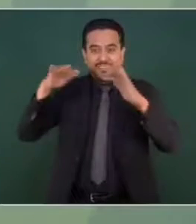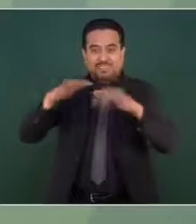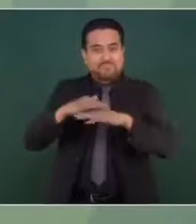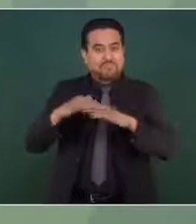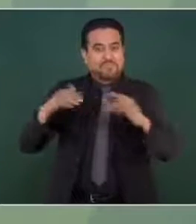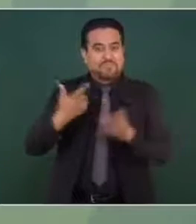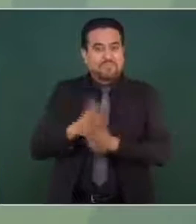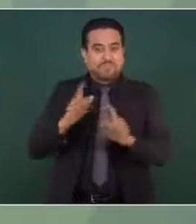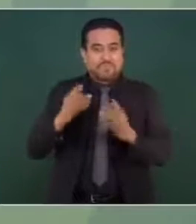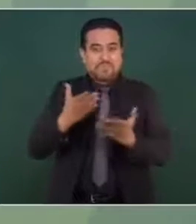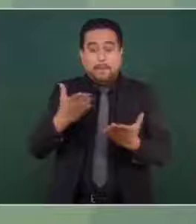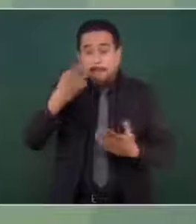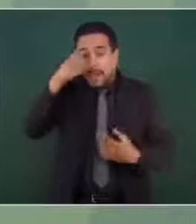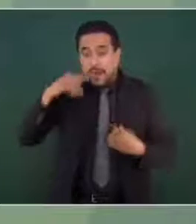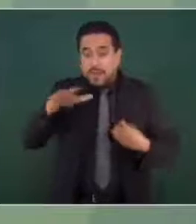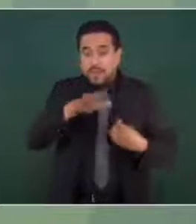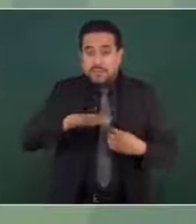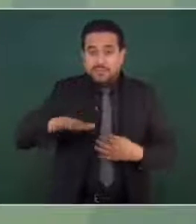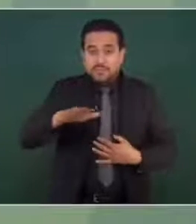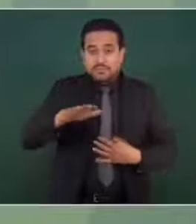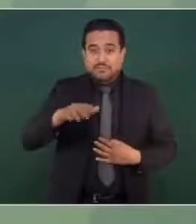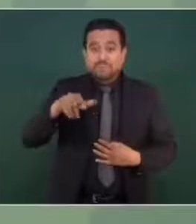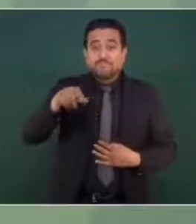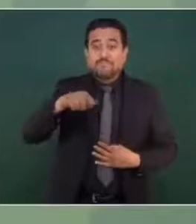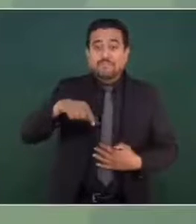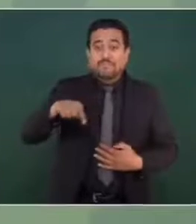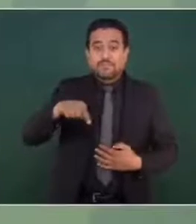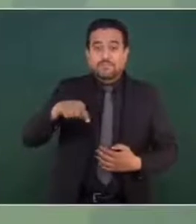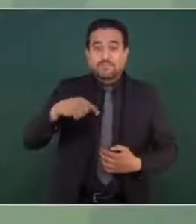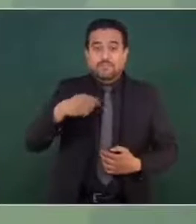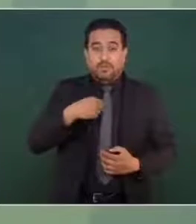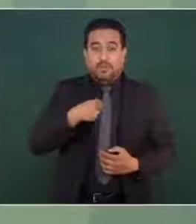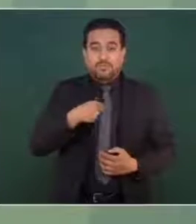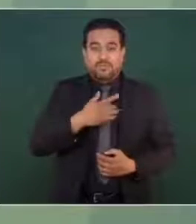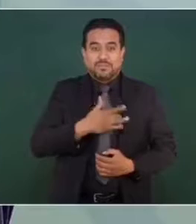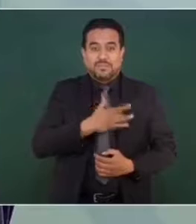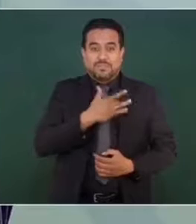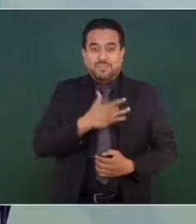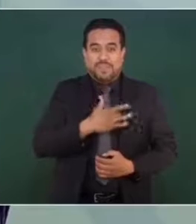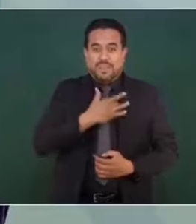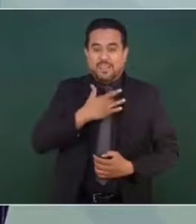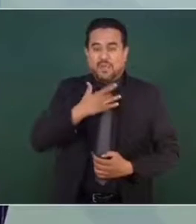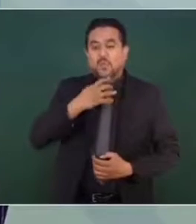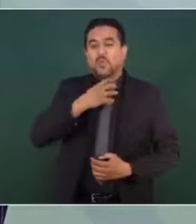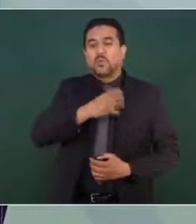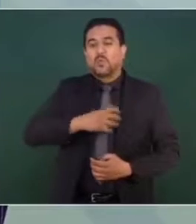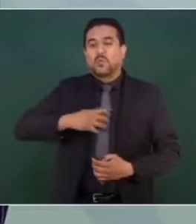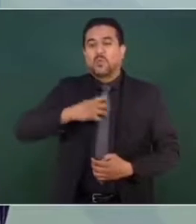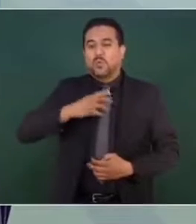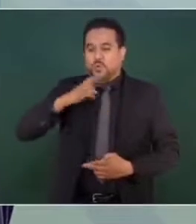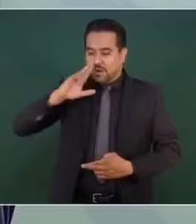nos trae muy gratos recuerdos.